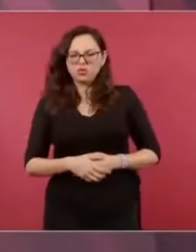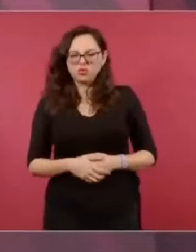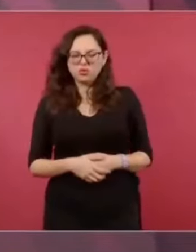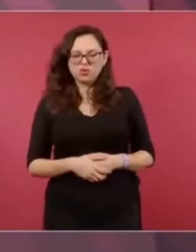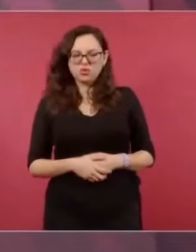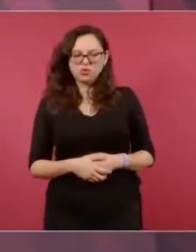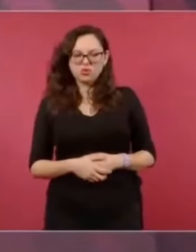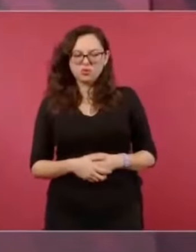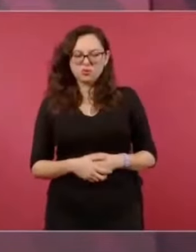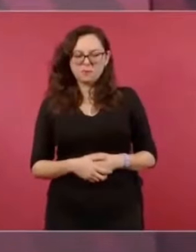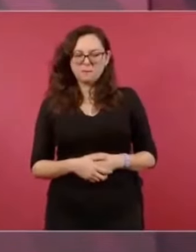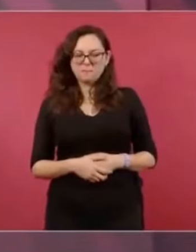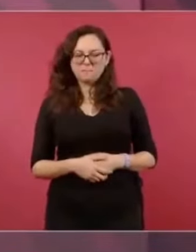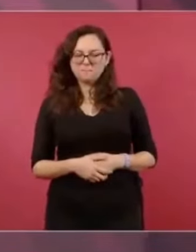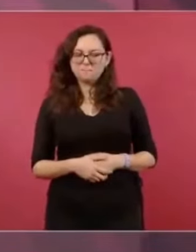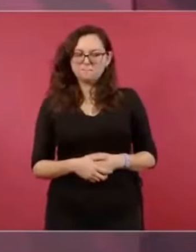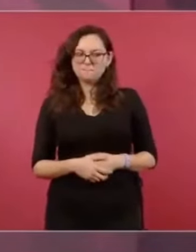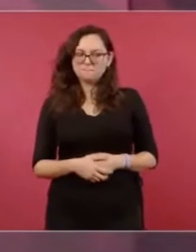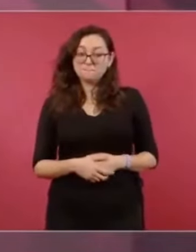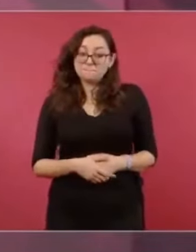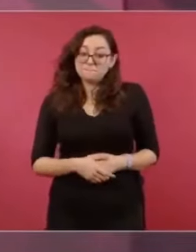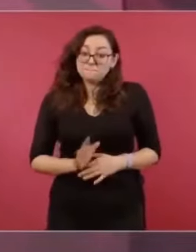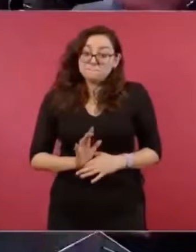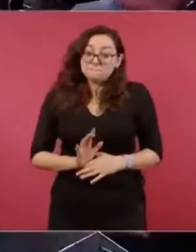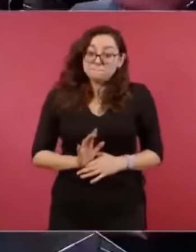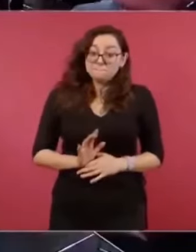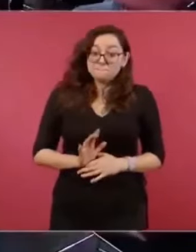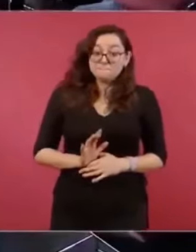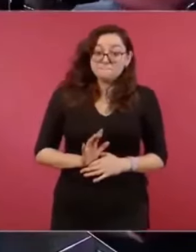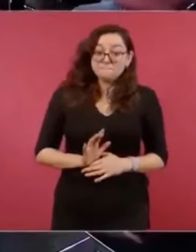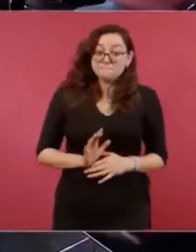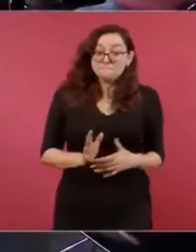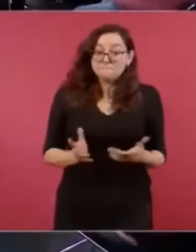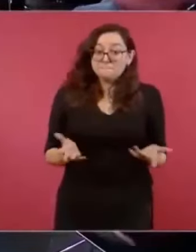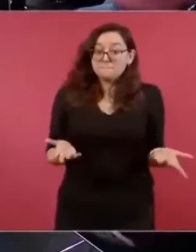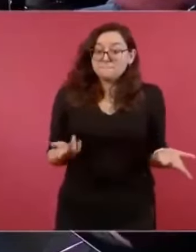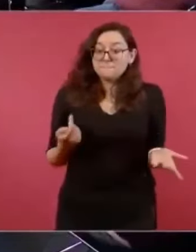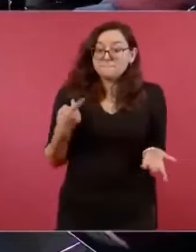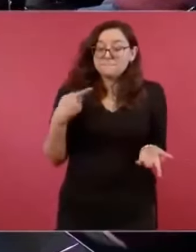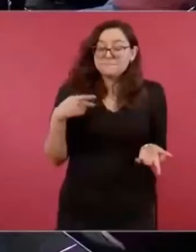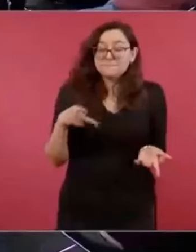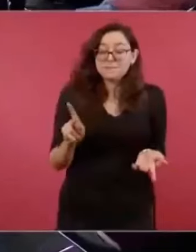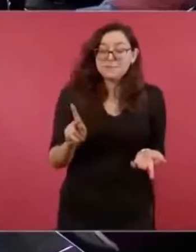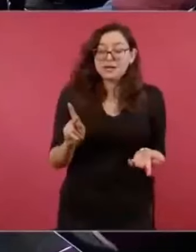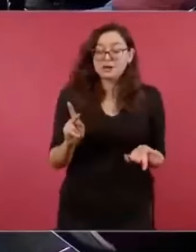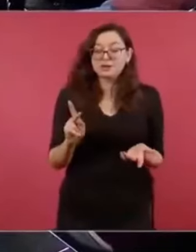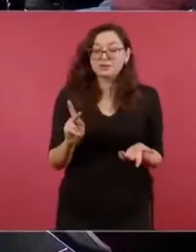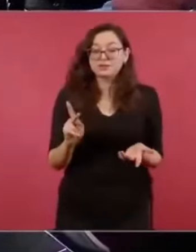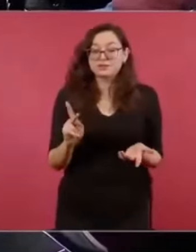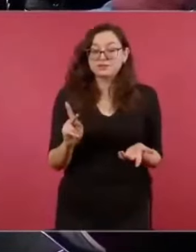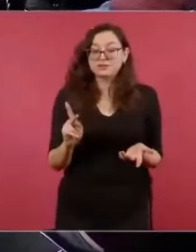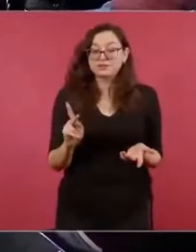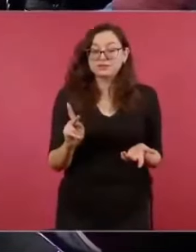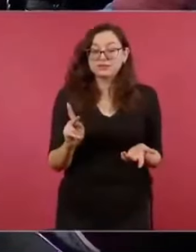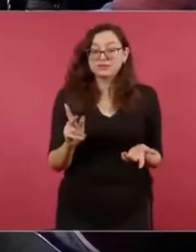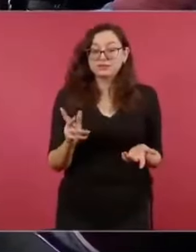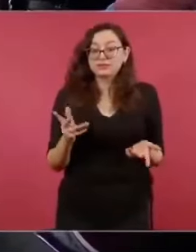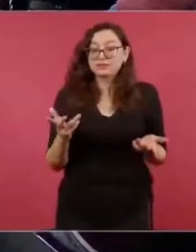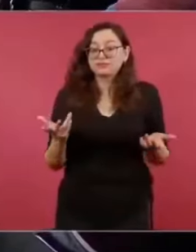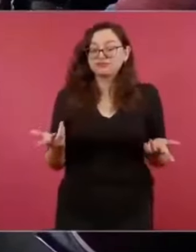comparar, cómo comparar el que nos permitieron ver